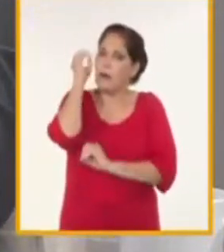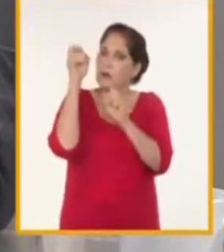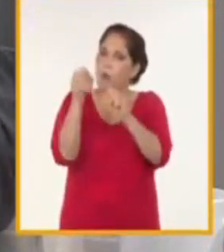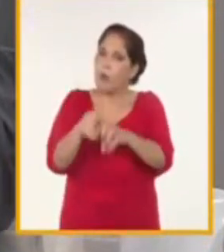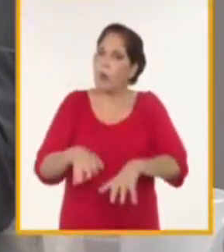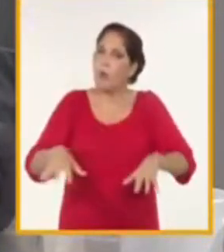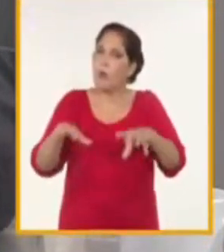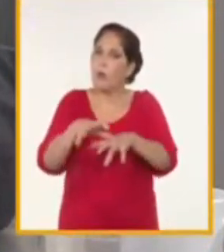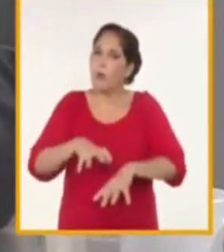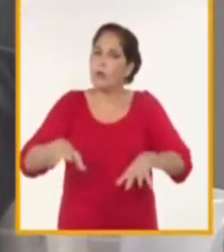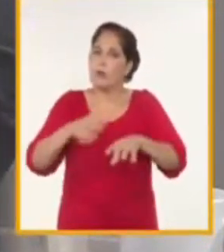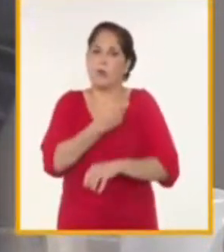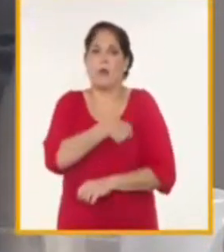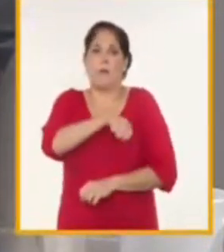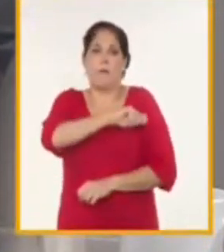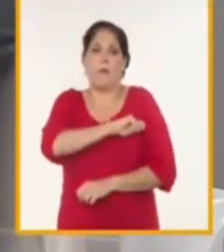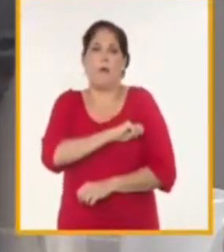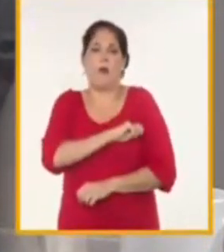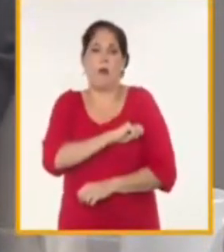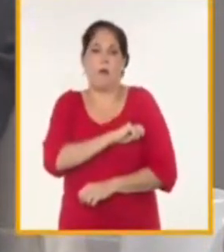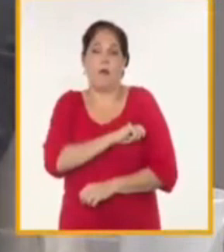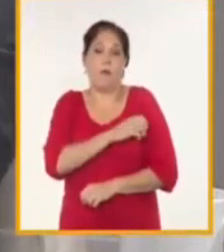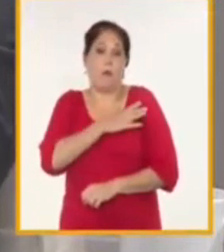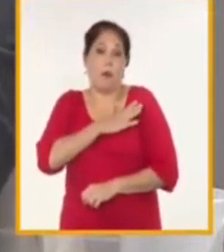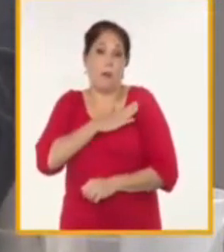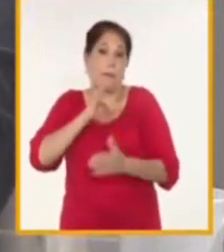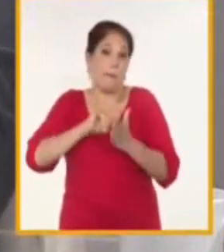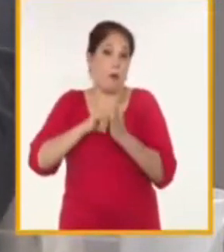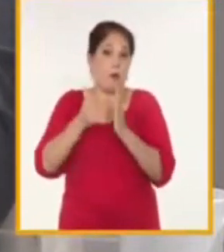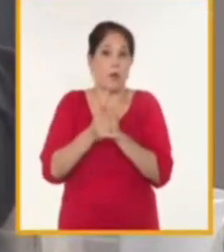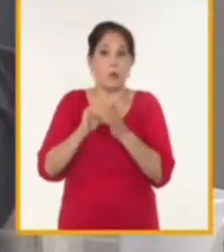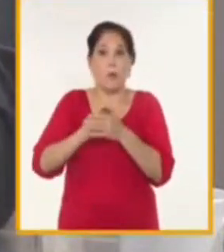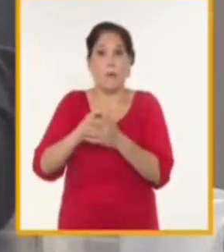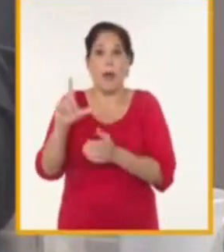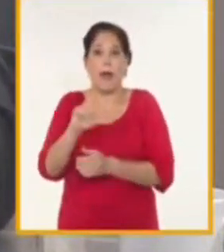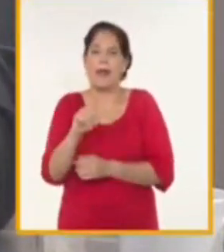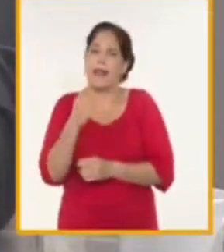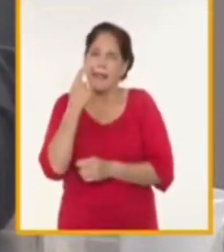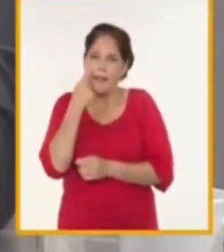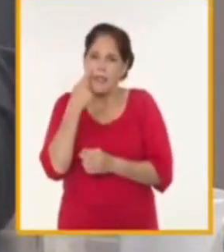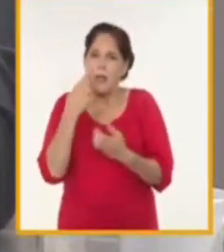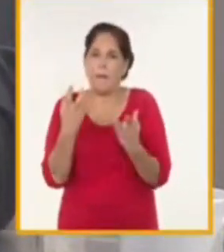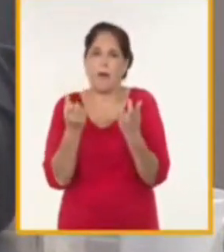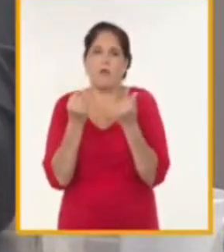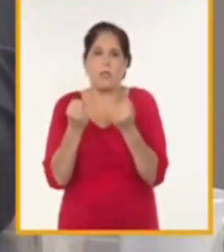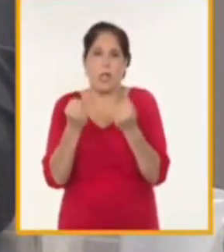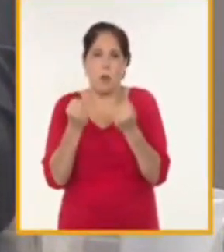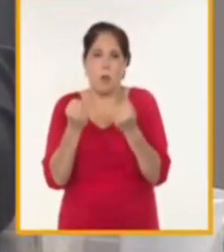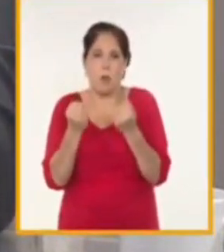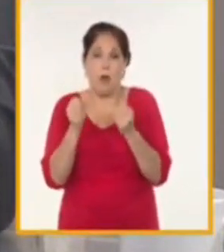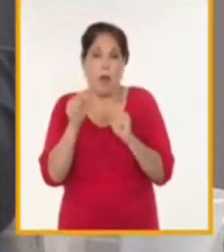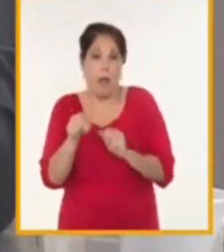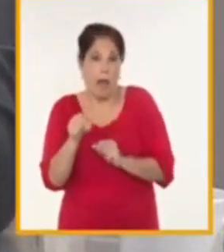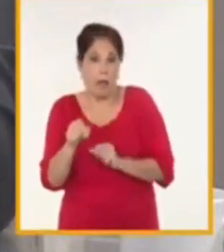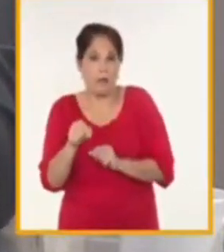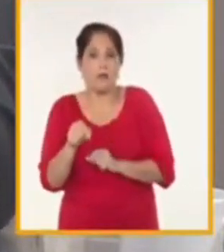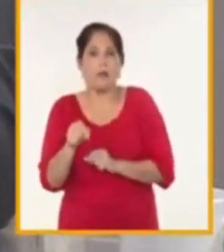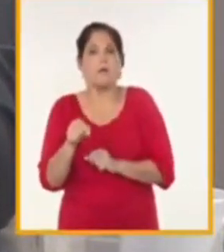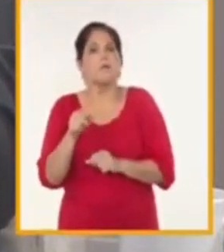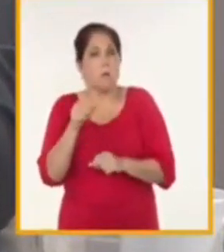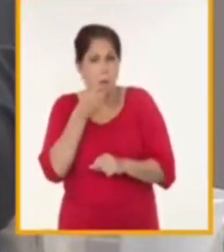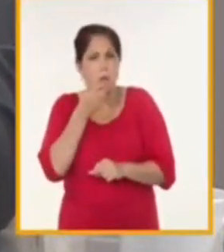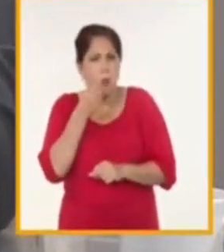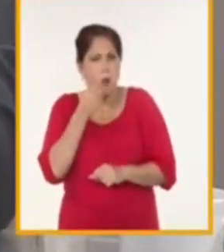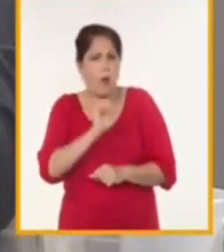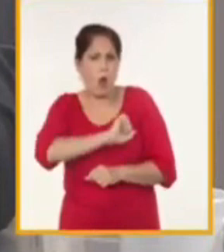para la población yo creo que el desborde del proyecto Mariel tiene que ser más palpable y que hay obras sociales que se pueden